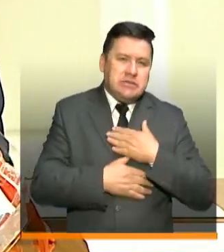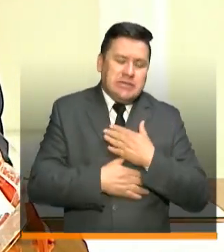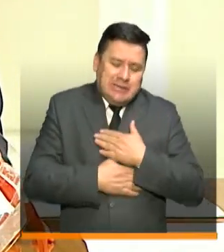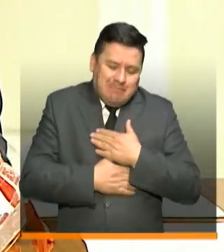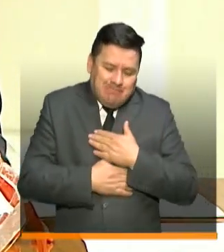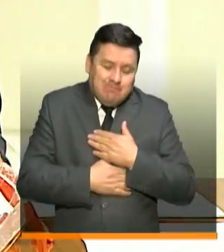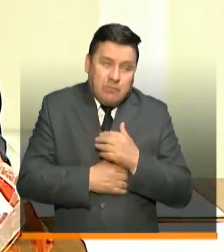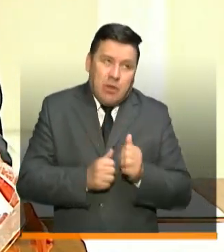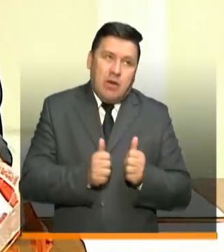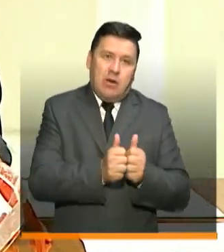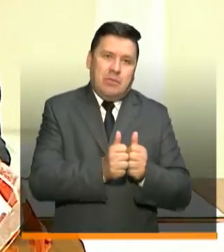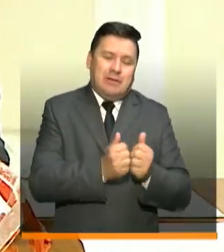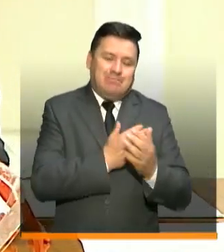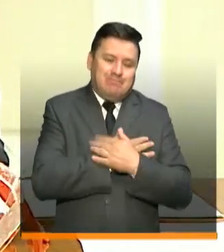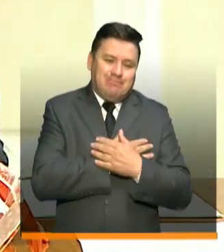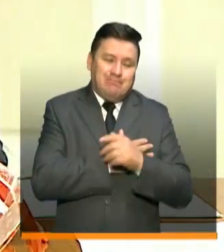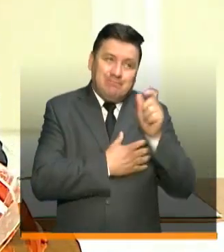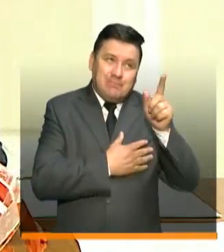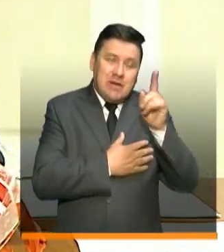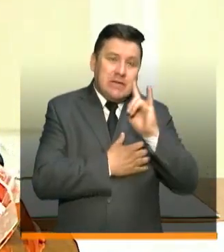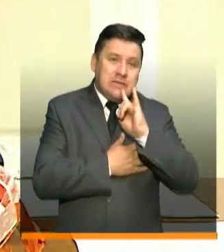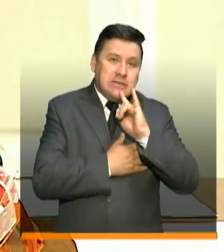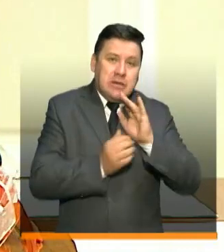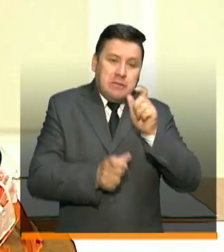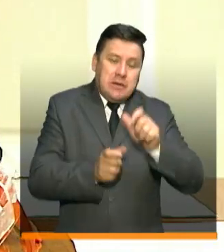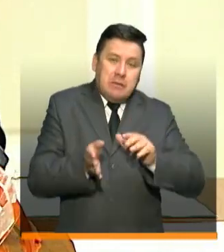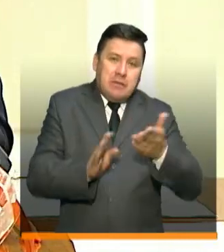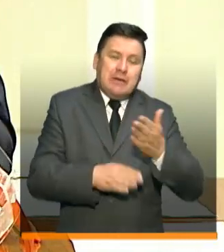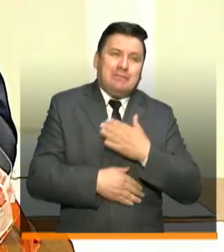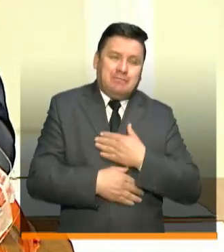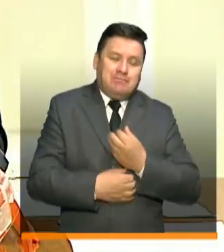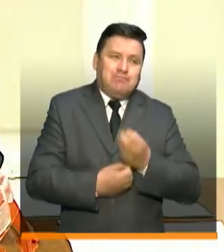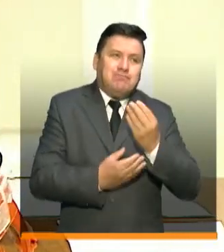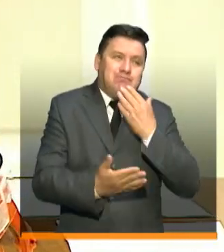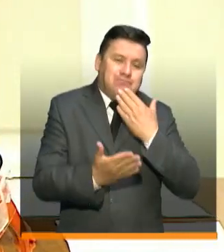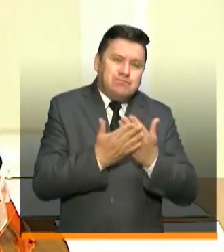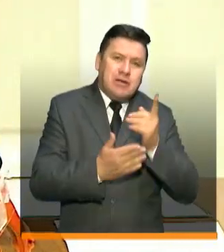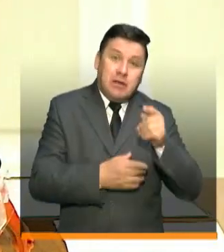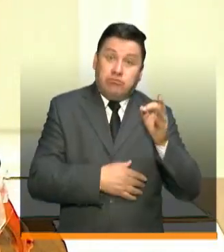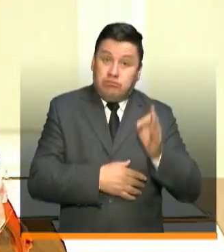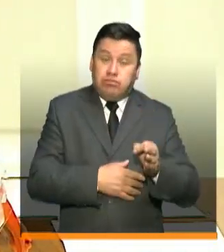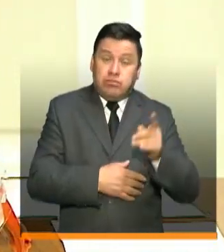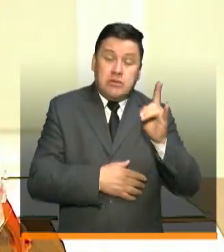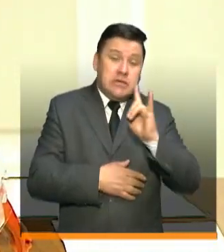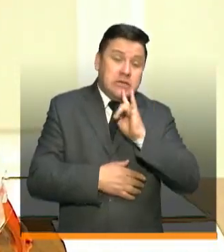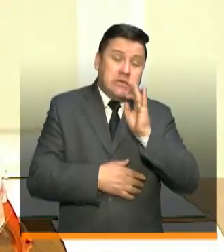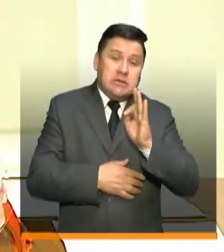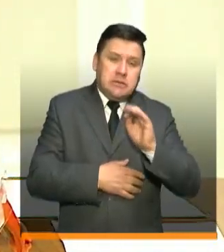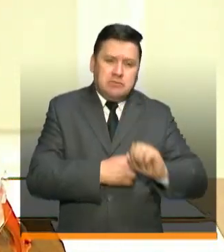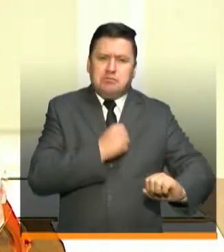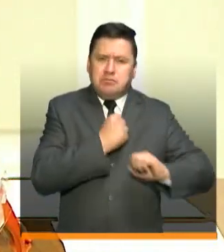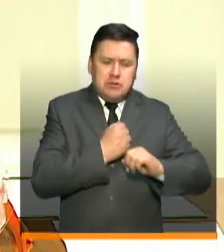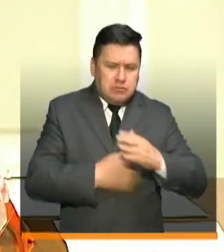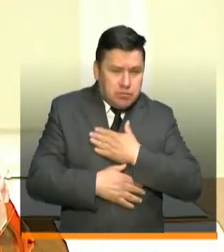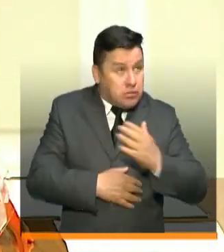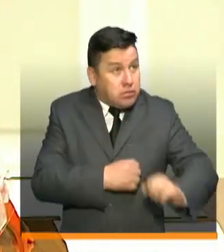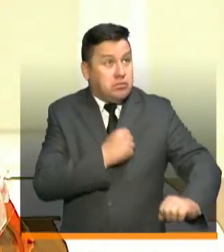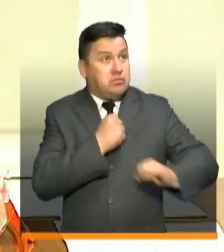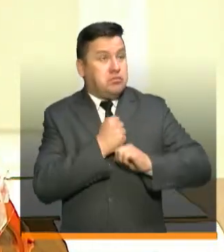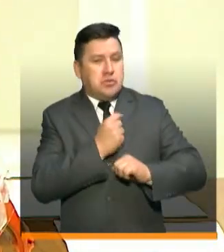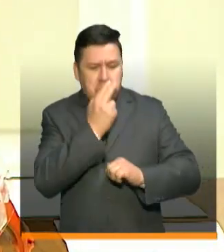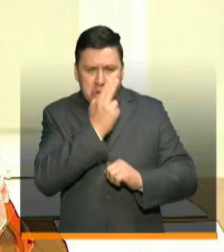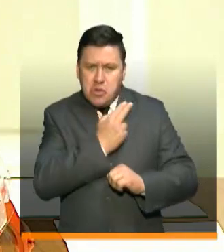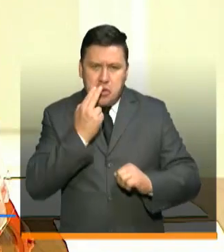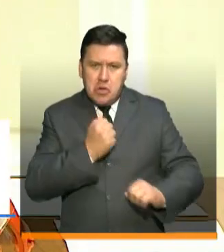sentimiento de solidaridad, sino también expresarle nuestra gratitud porque Estados Unidos ha manifestado el